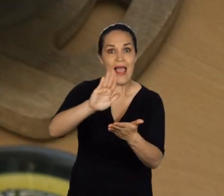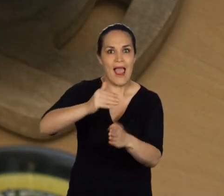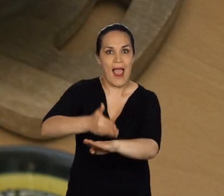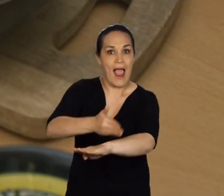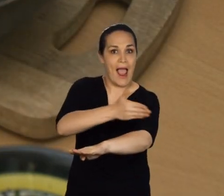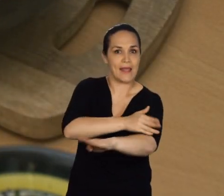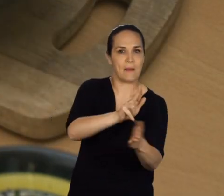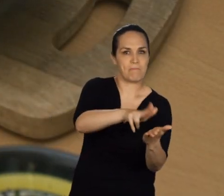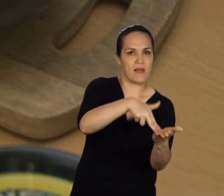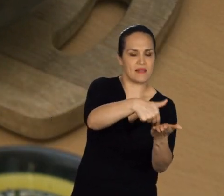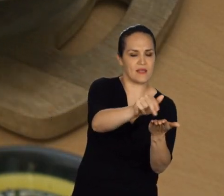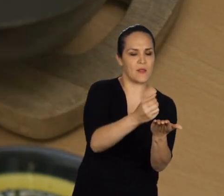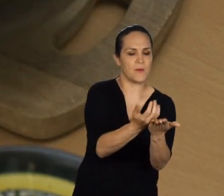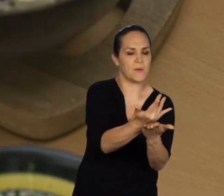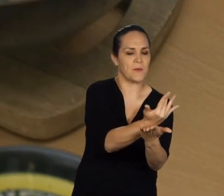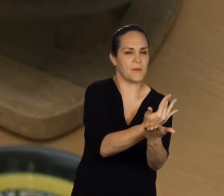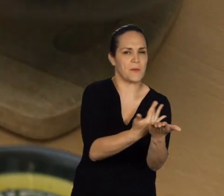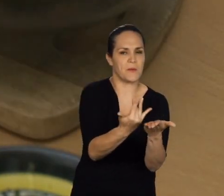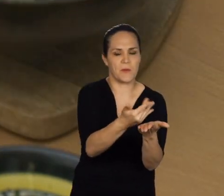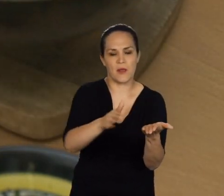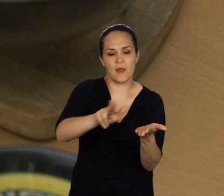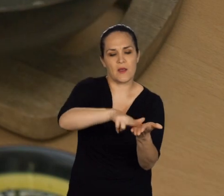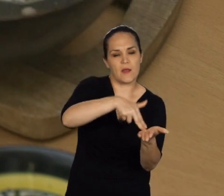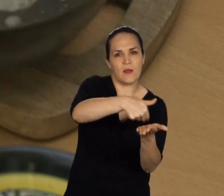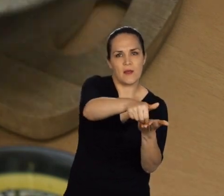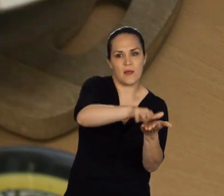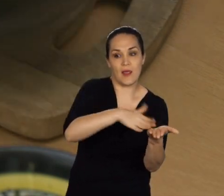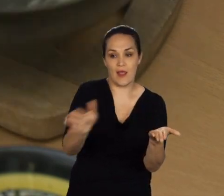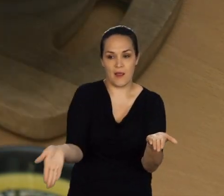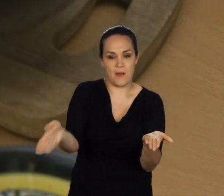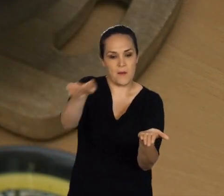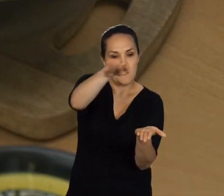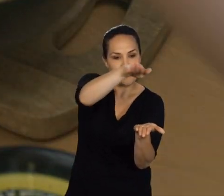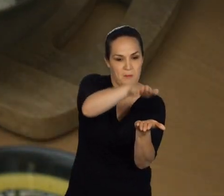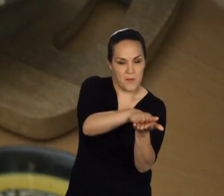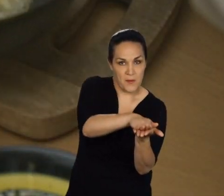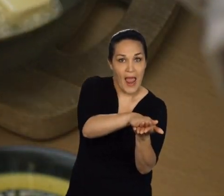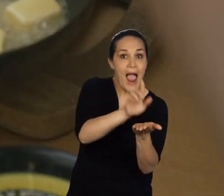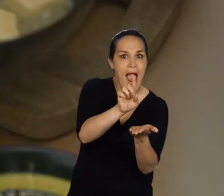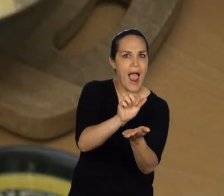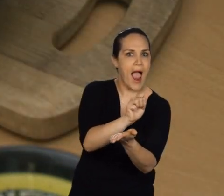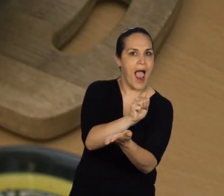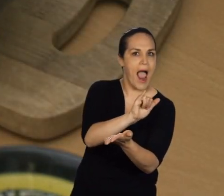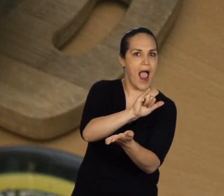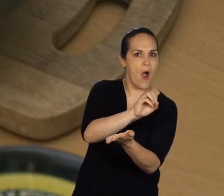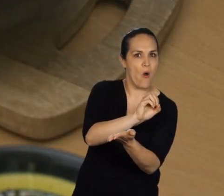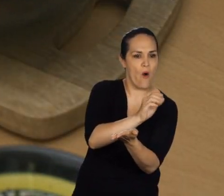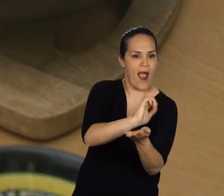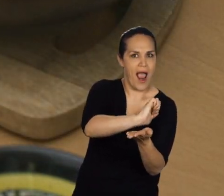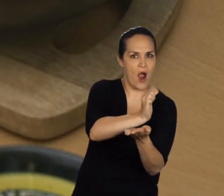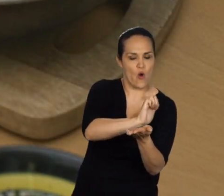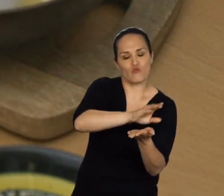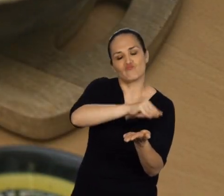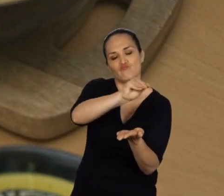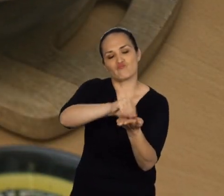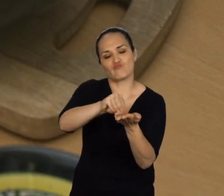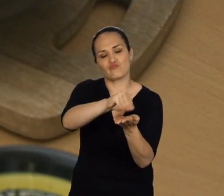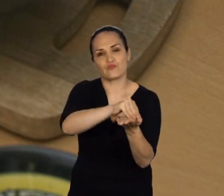Ponemos cubitos de mantequilla. Podemos aromatizar con un toquecito de ajo. Traemos el filete de pescado.